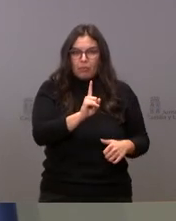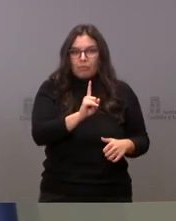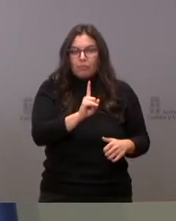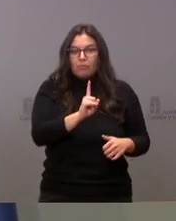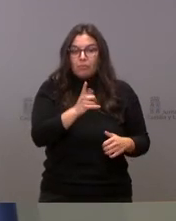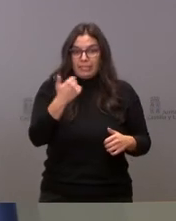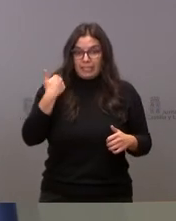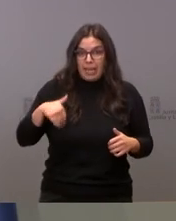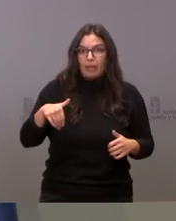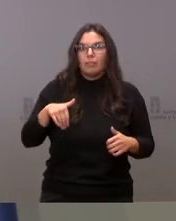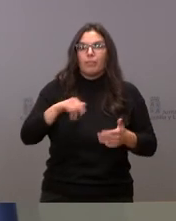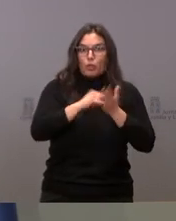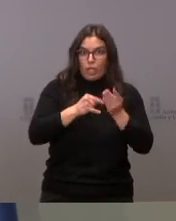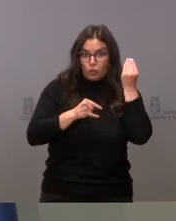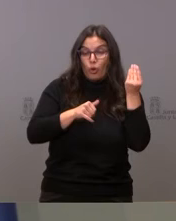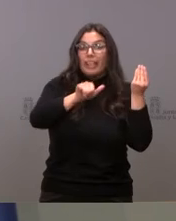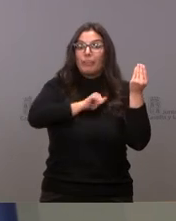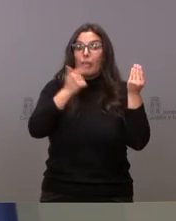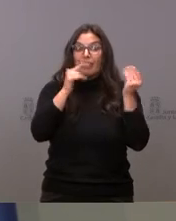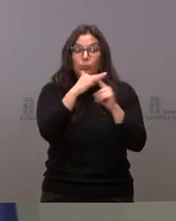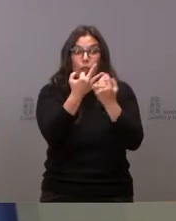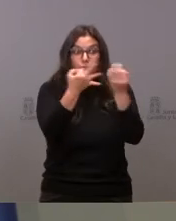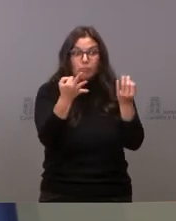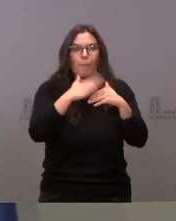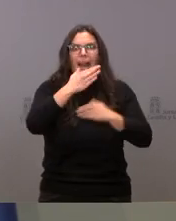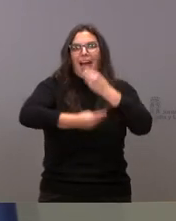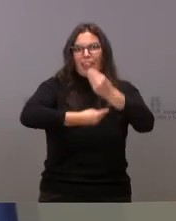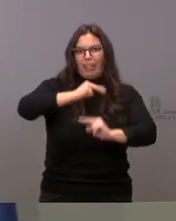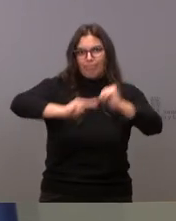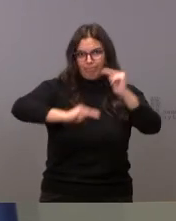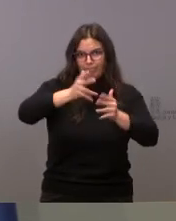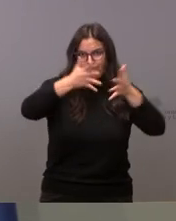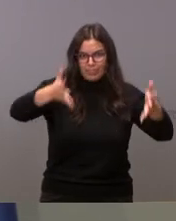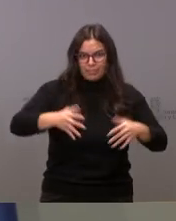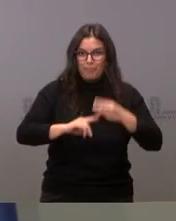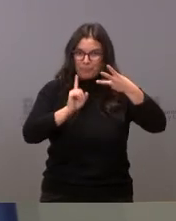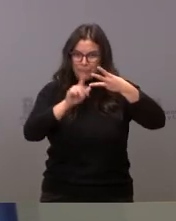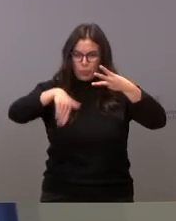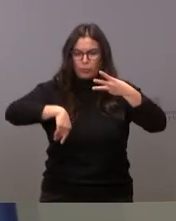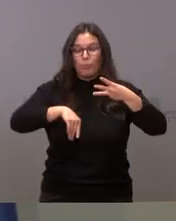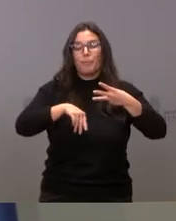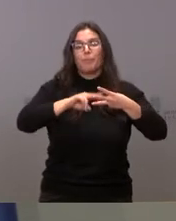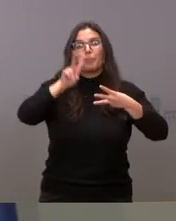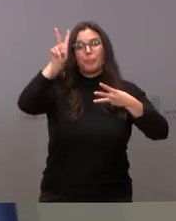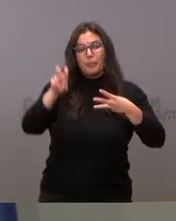están esperando las condiciones para ejecutar un proyecto existente. Con respecto